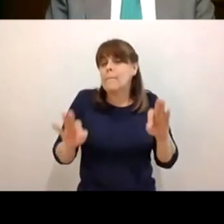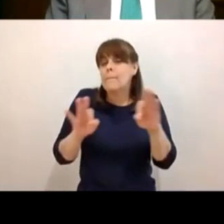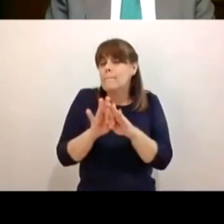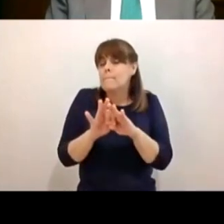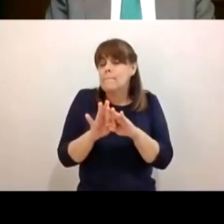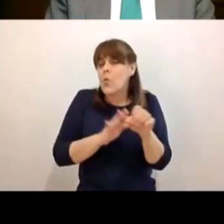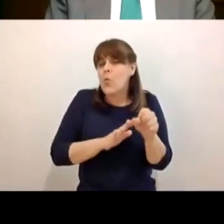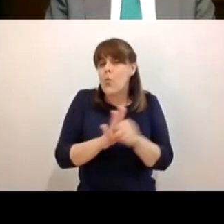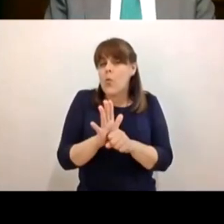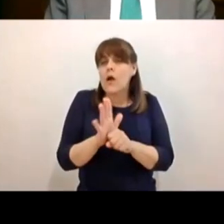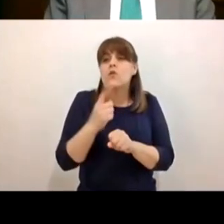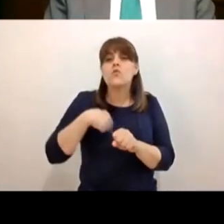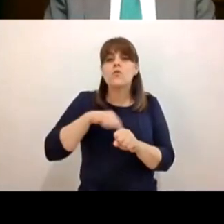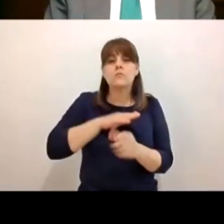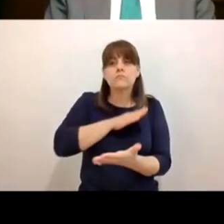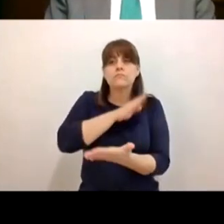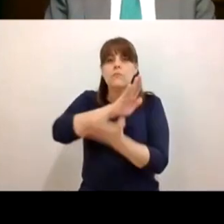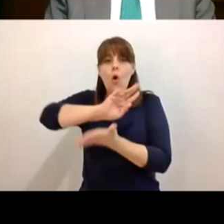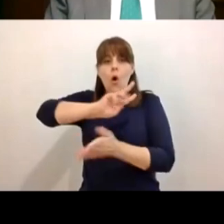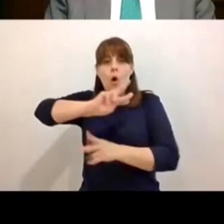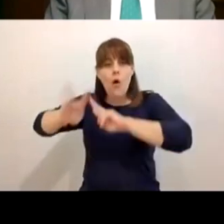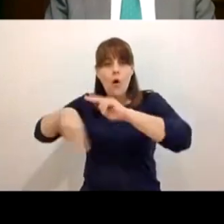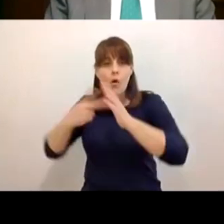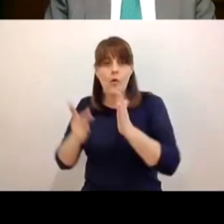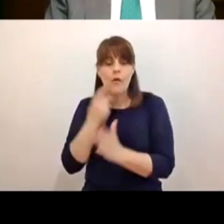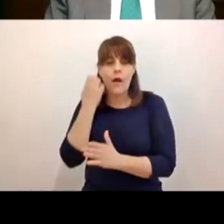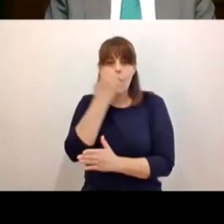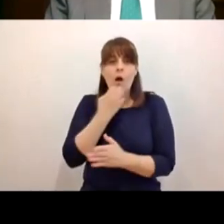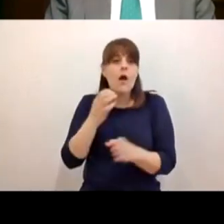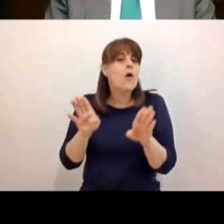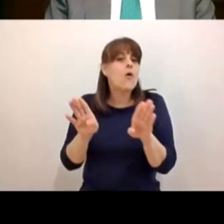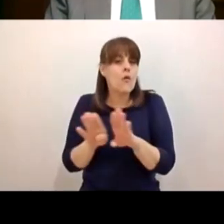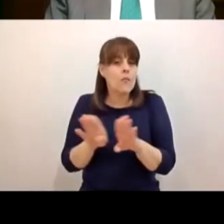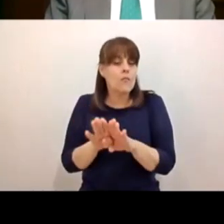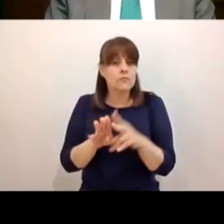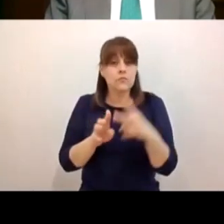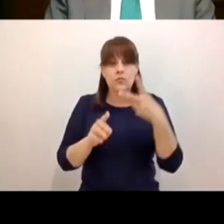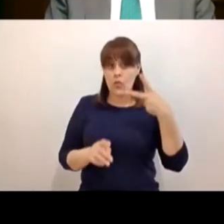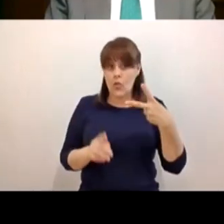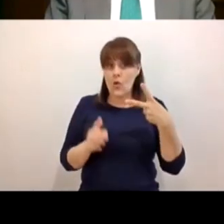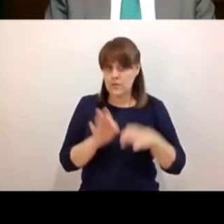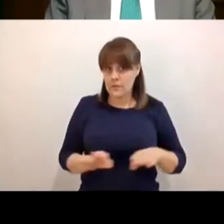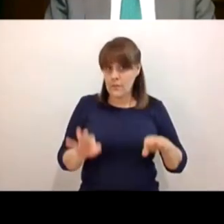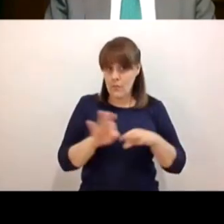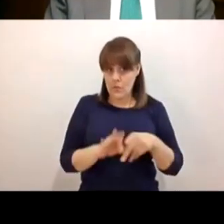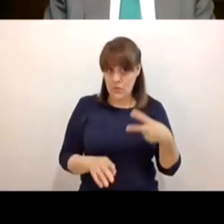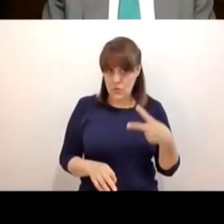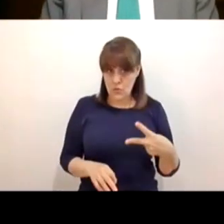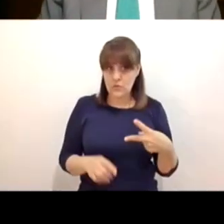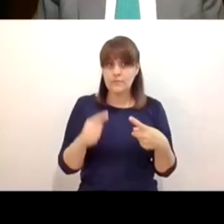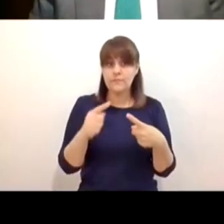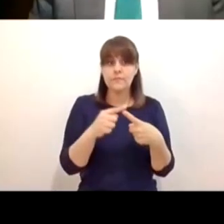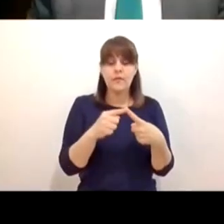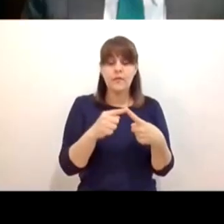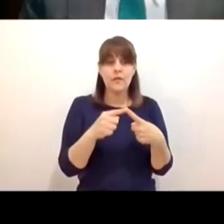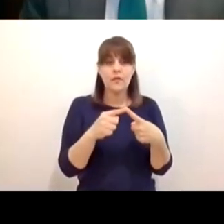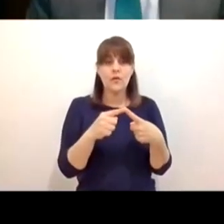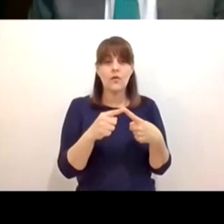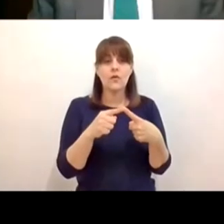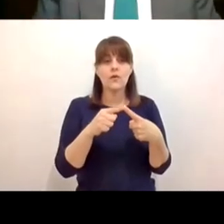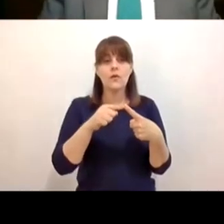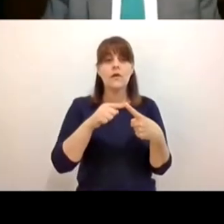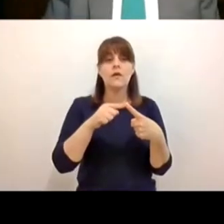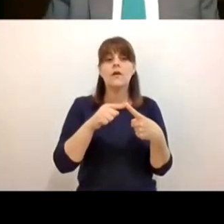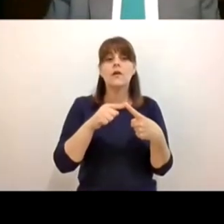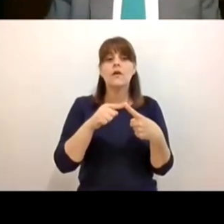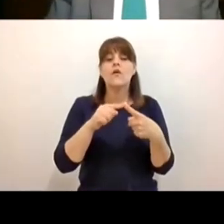regresar a clases y esto tiene dos elementos fundamentales el primero es instrumental que es cuál